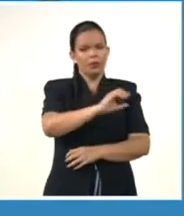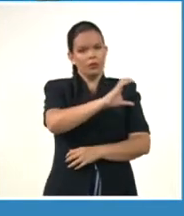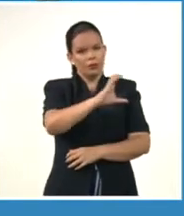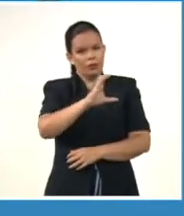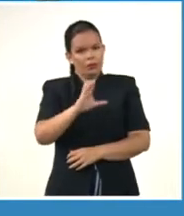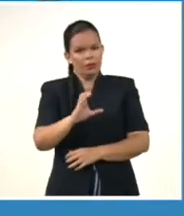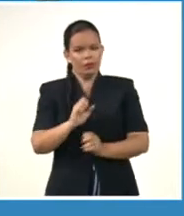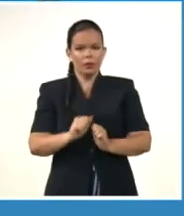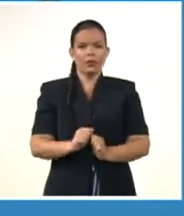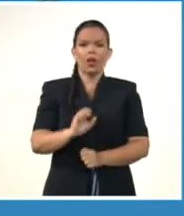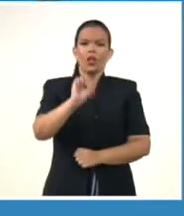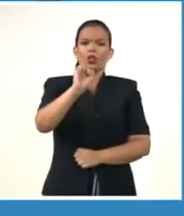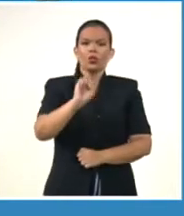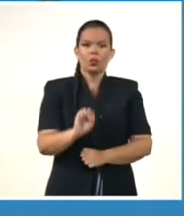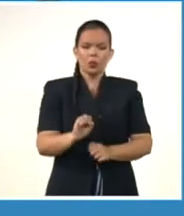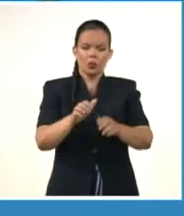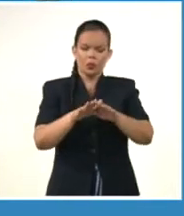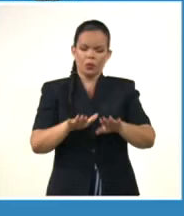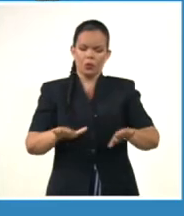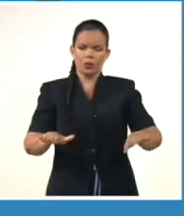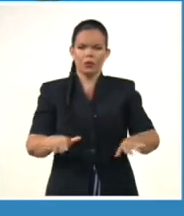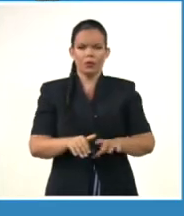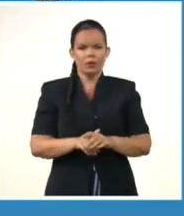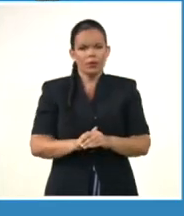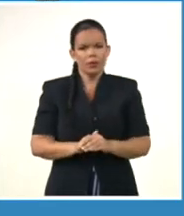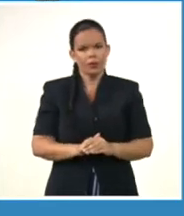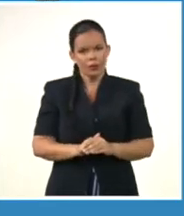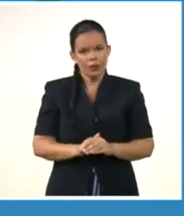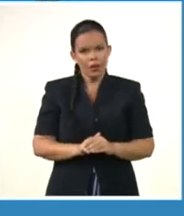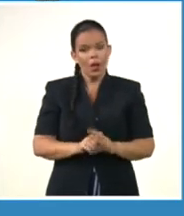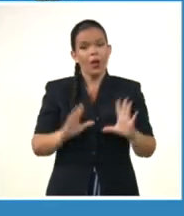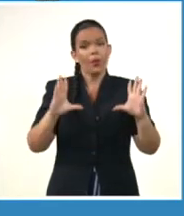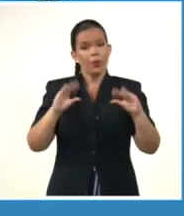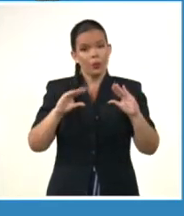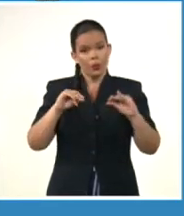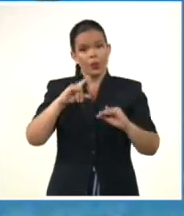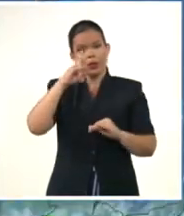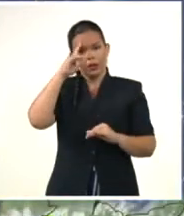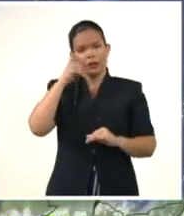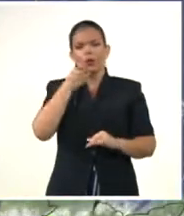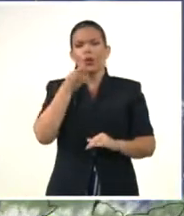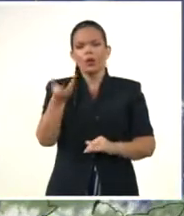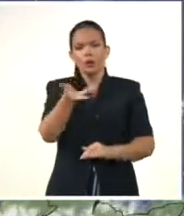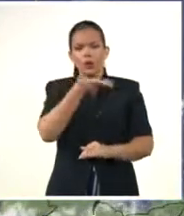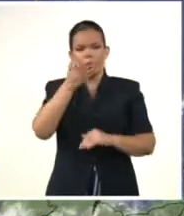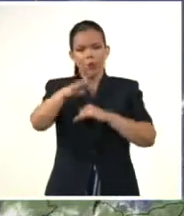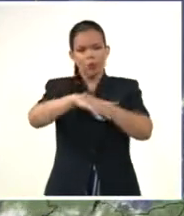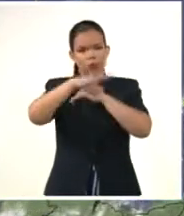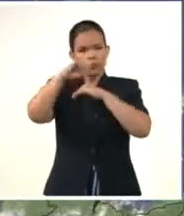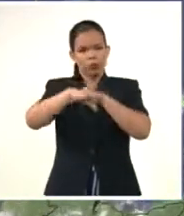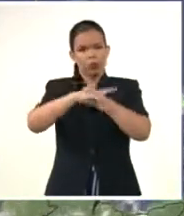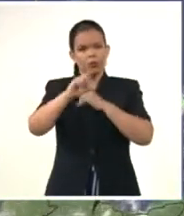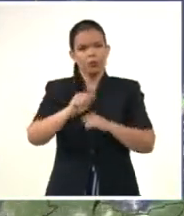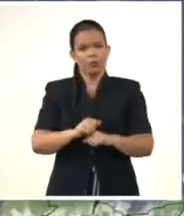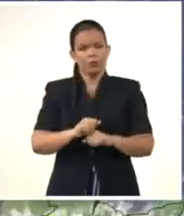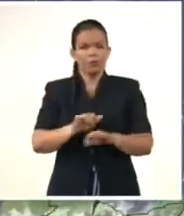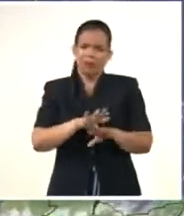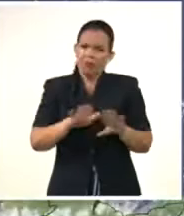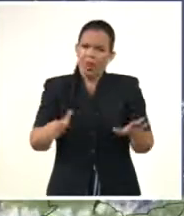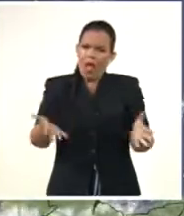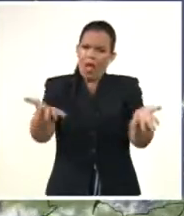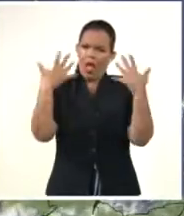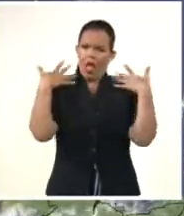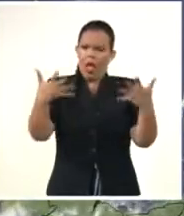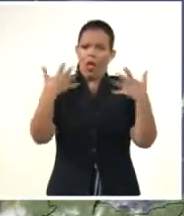y poco oleaje en el resto de las costas incrementándose por la noche en el norte occidental. Así que ya usted sabe, calor en toda Cuba